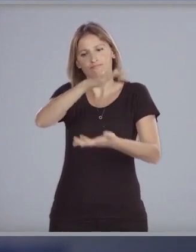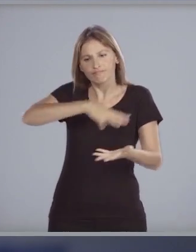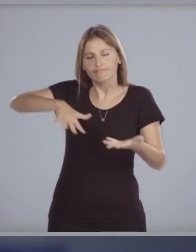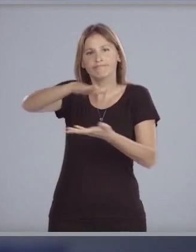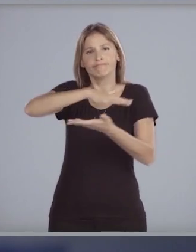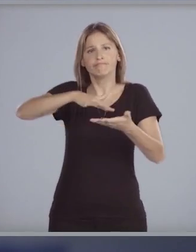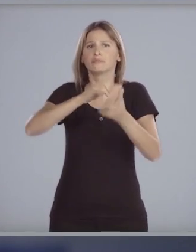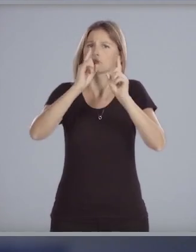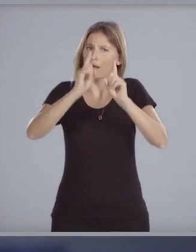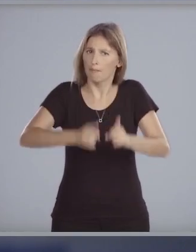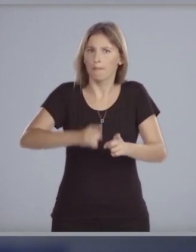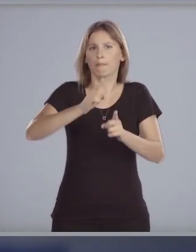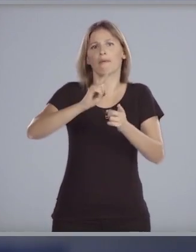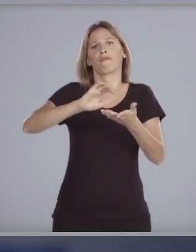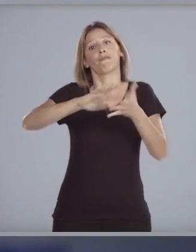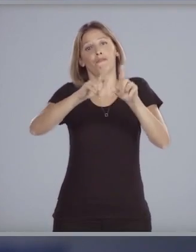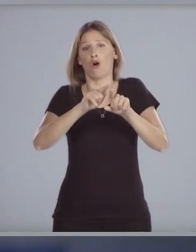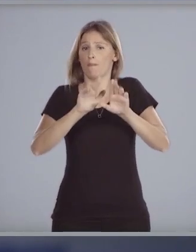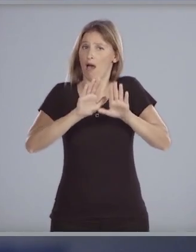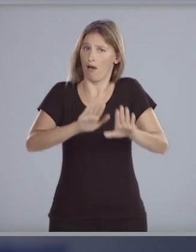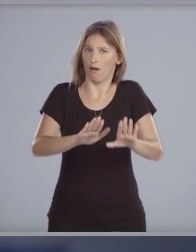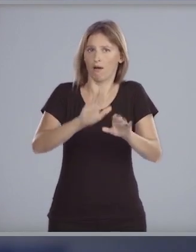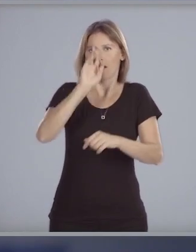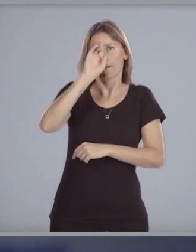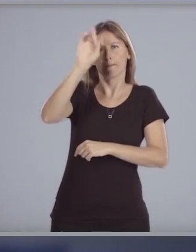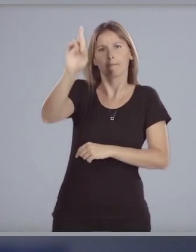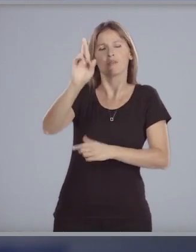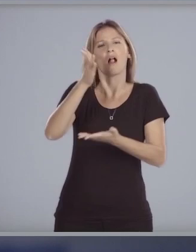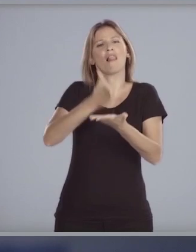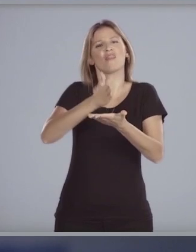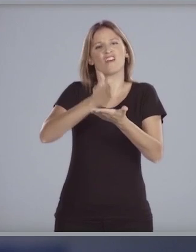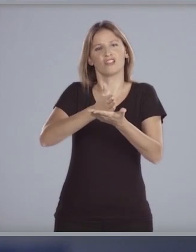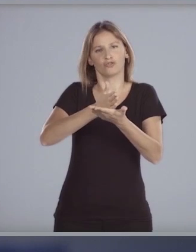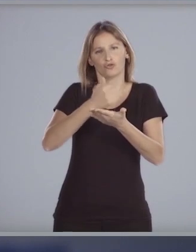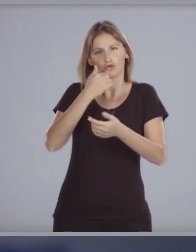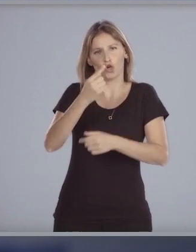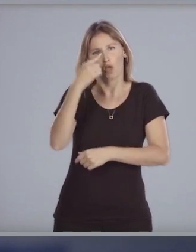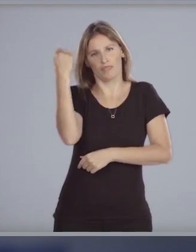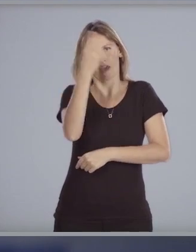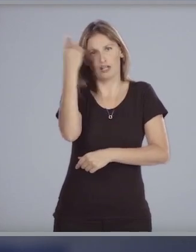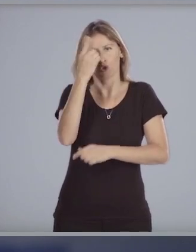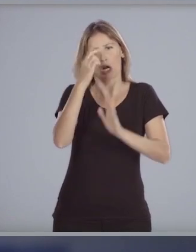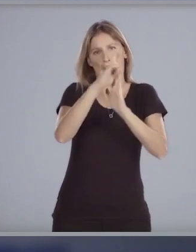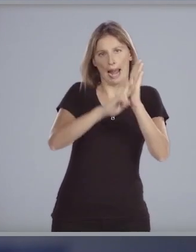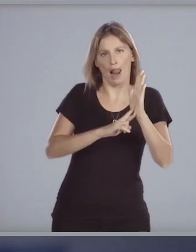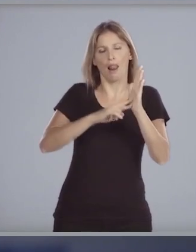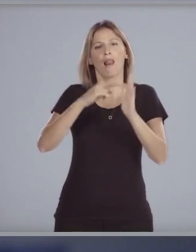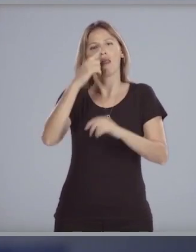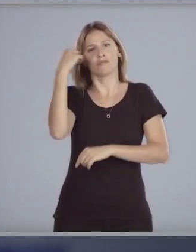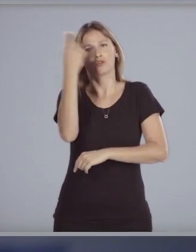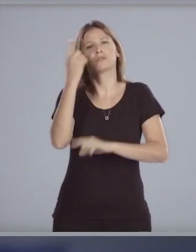con apego como no podía ser de otra manera al derecho internacional y a los